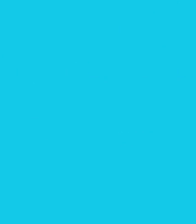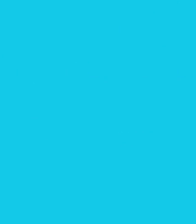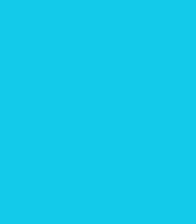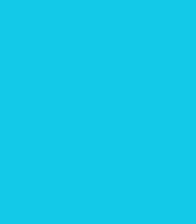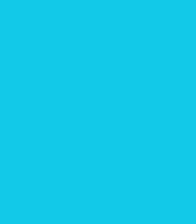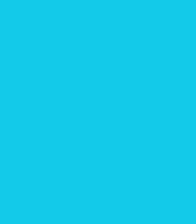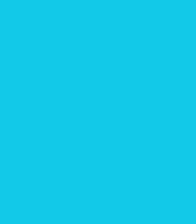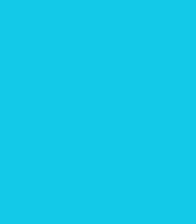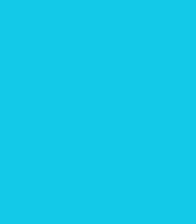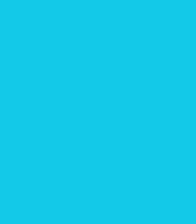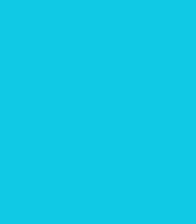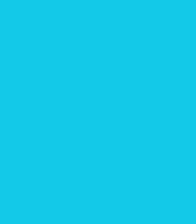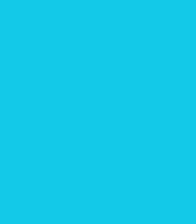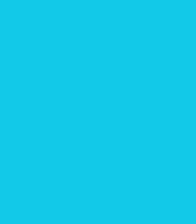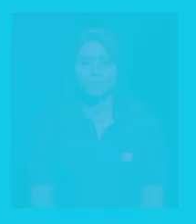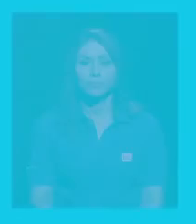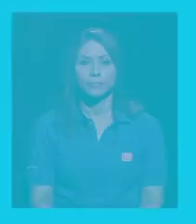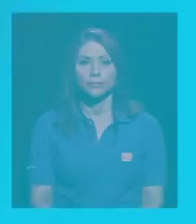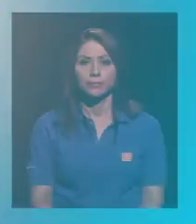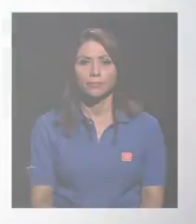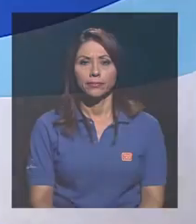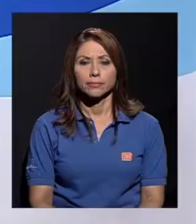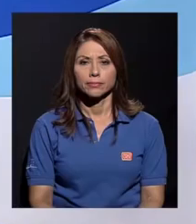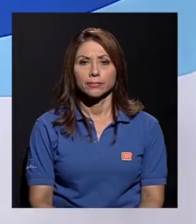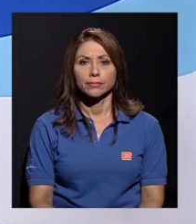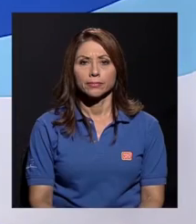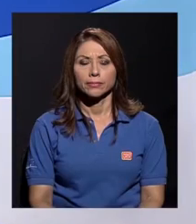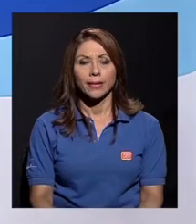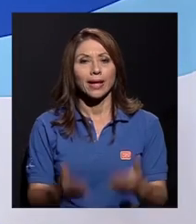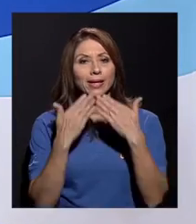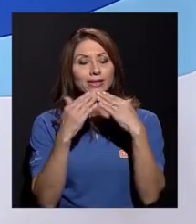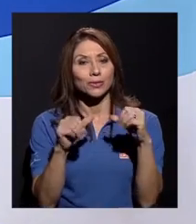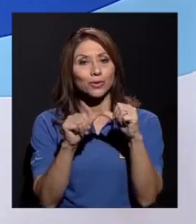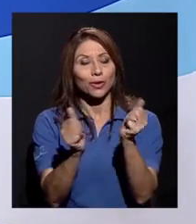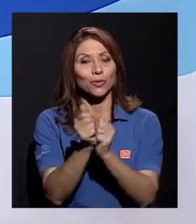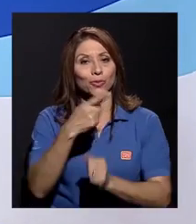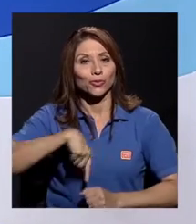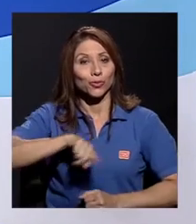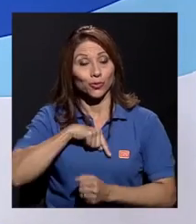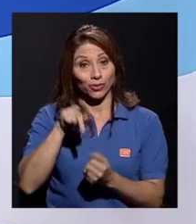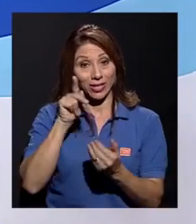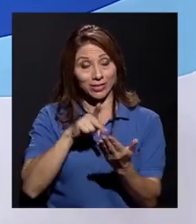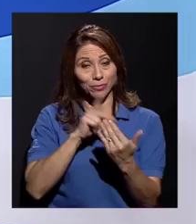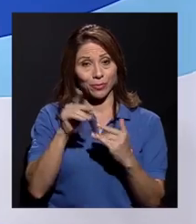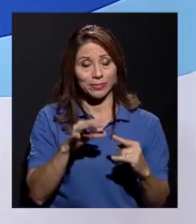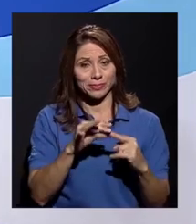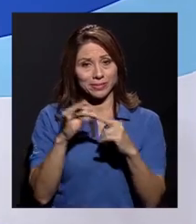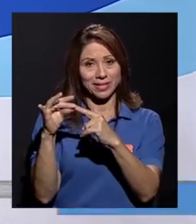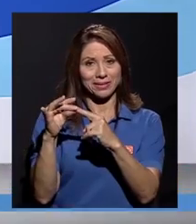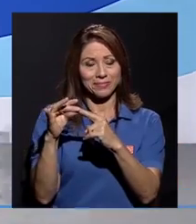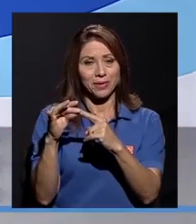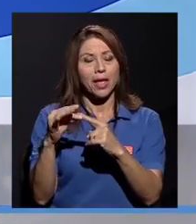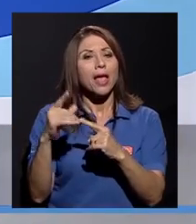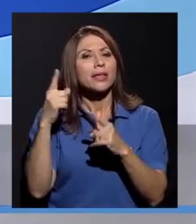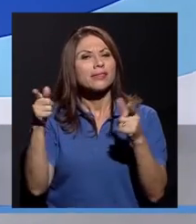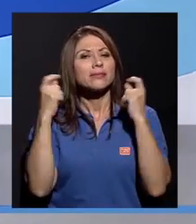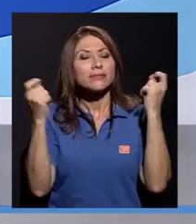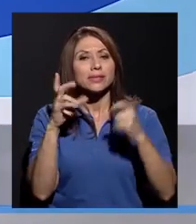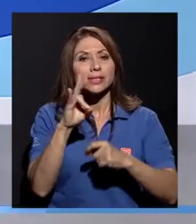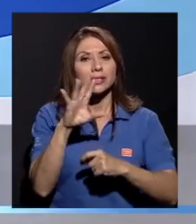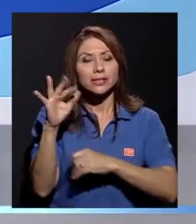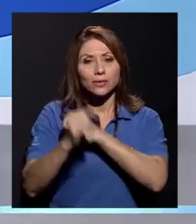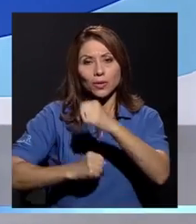Gracias por Gracias por continuar con nosotros en esta edición especial por el 75